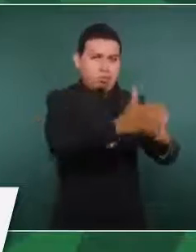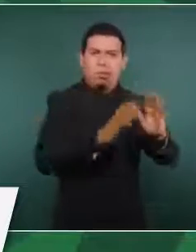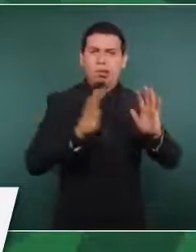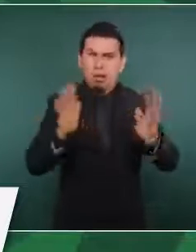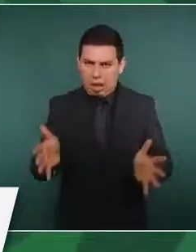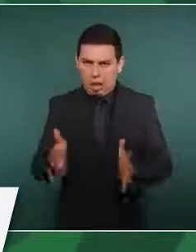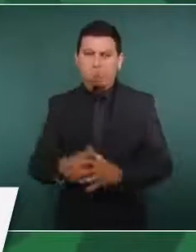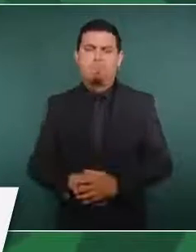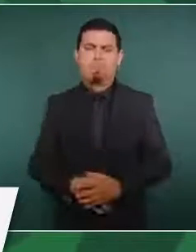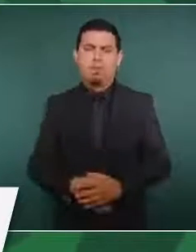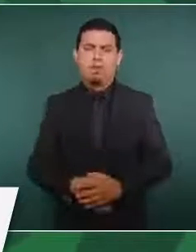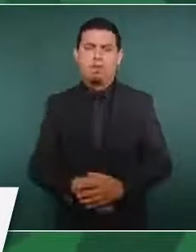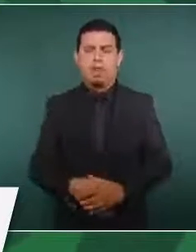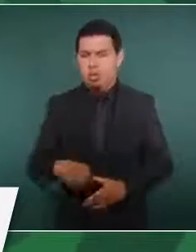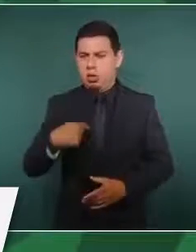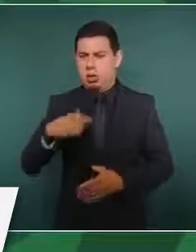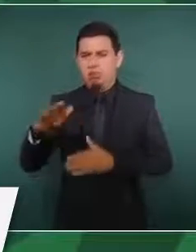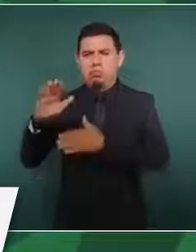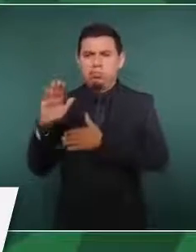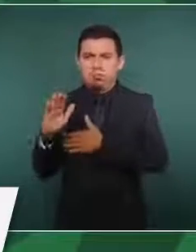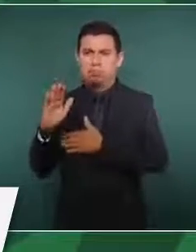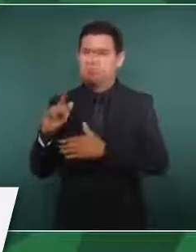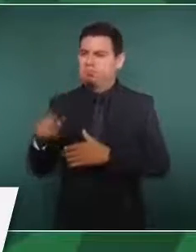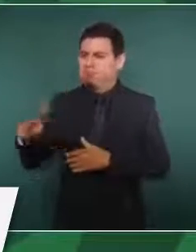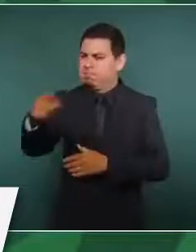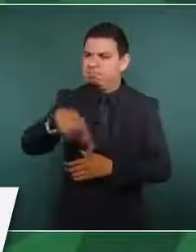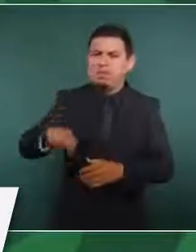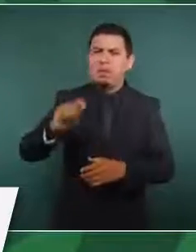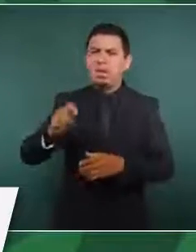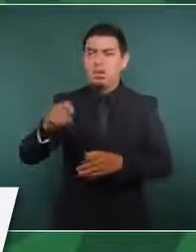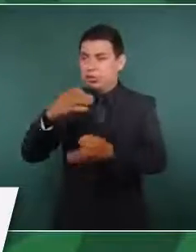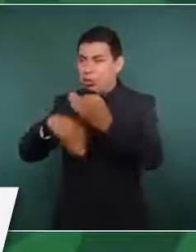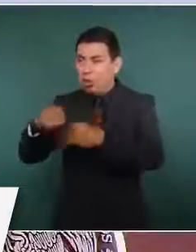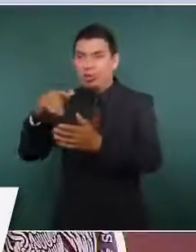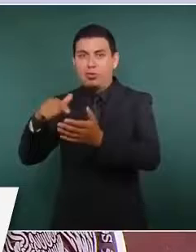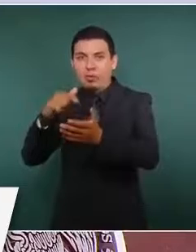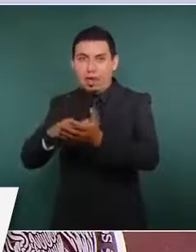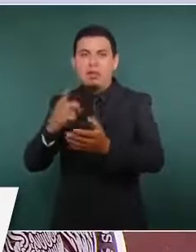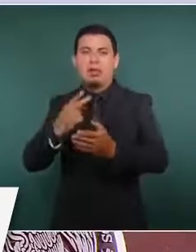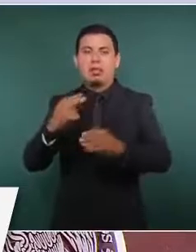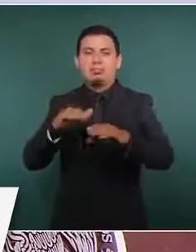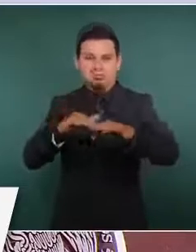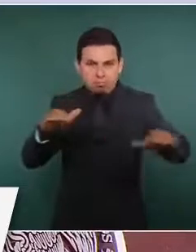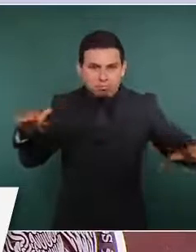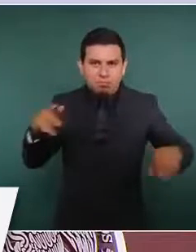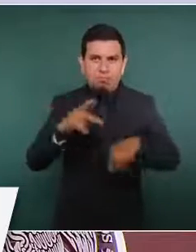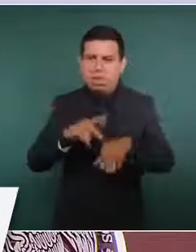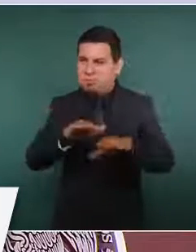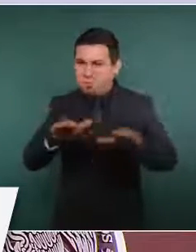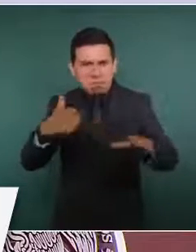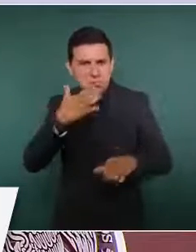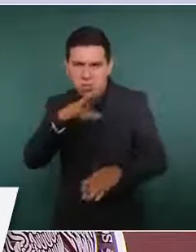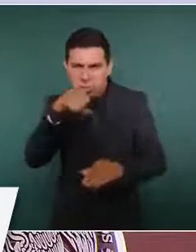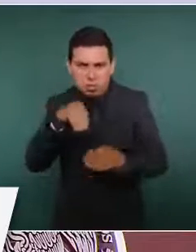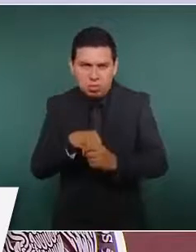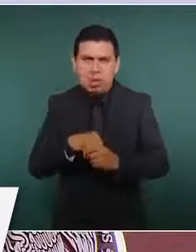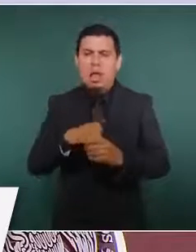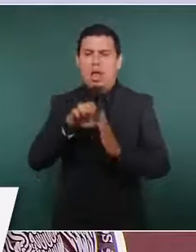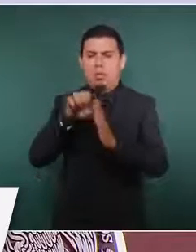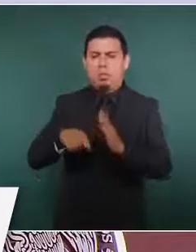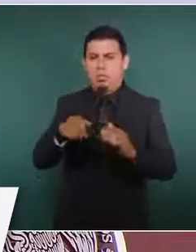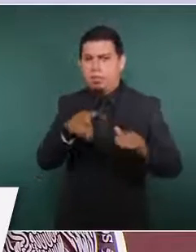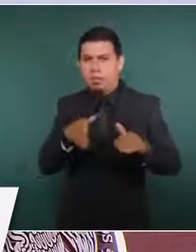es que en el sexenio queden pavimentados los caminos